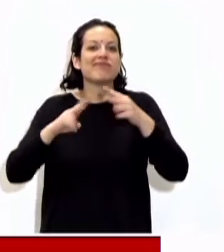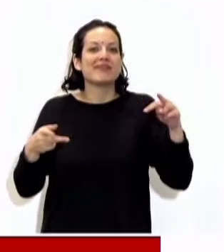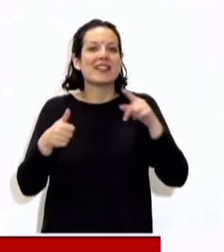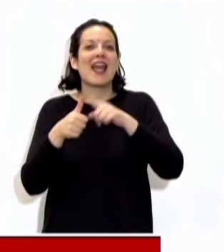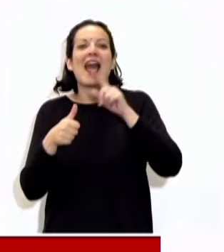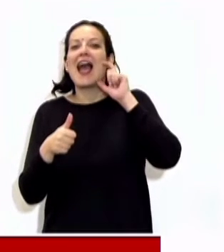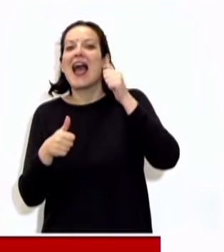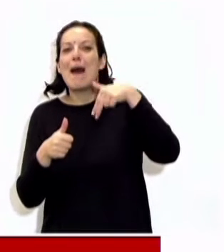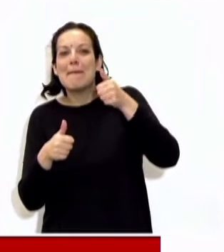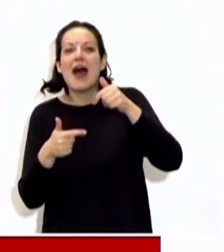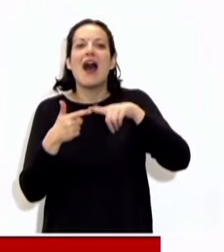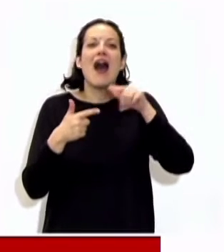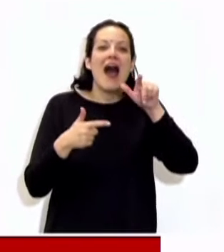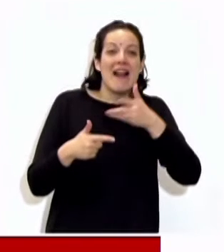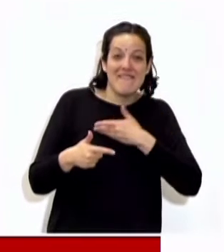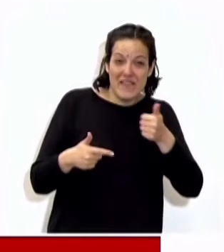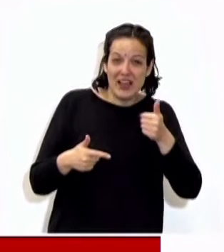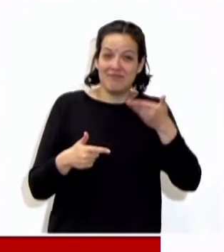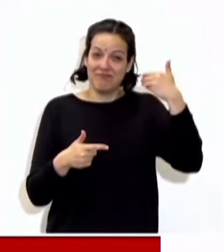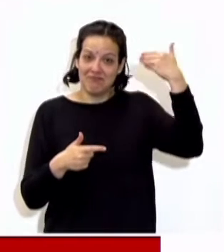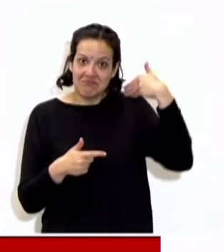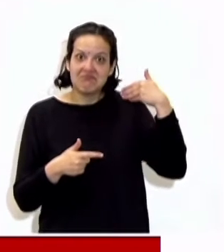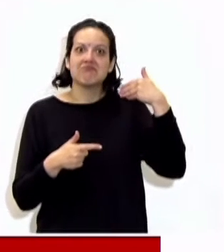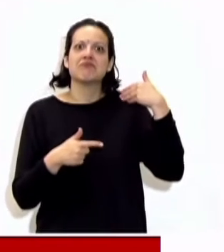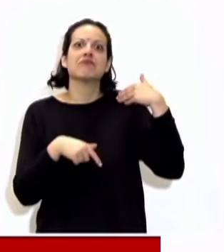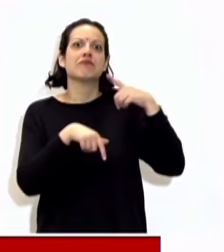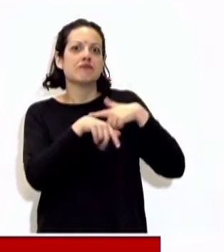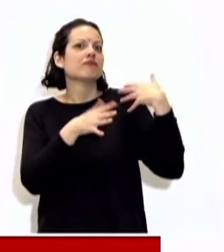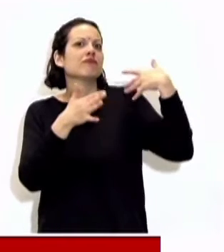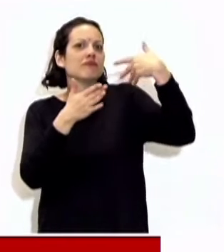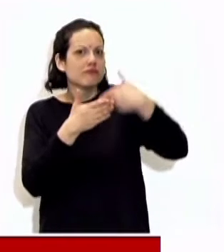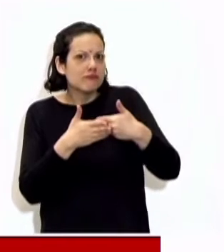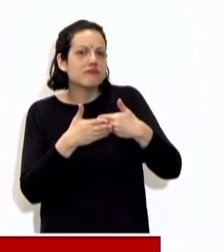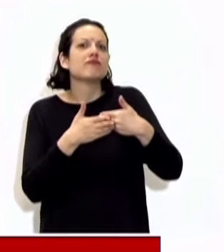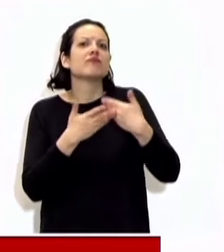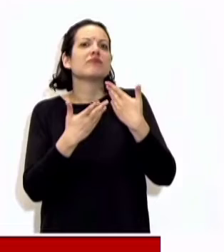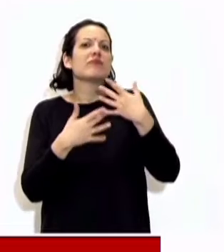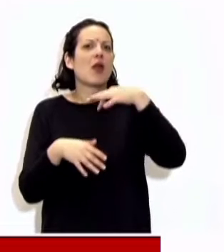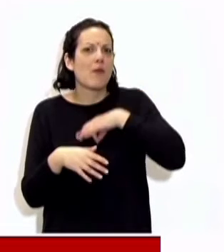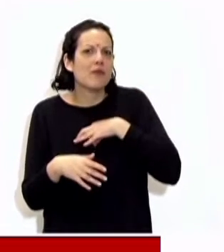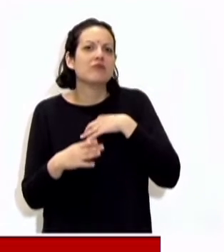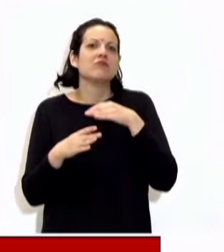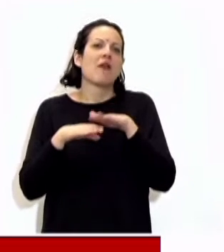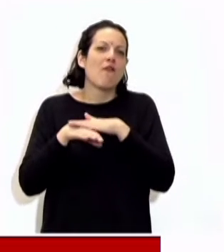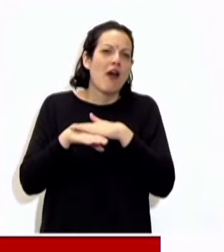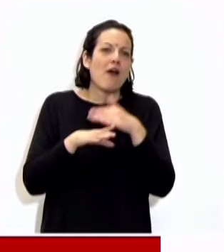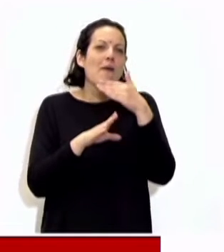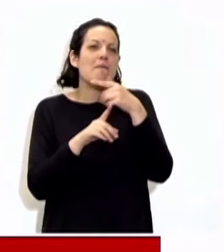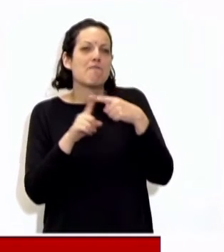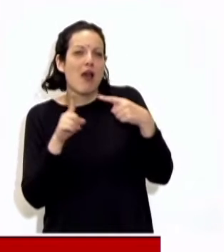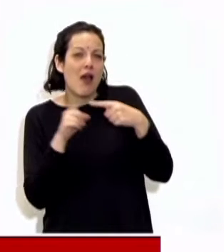provincia. Desde ese periodo también los casos, tanto los leves, los moderados, los casos graves como los fallecidos,